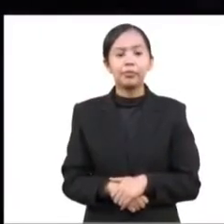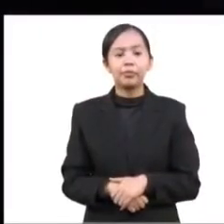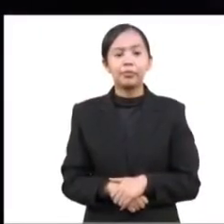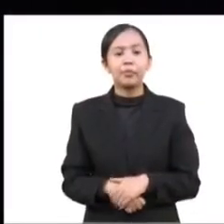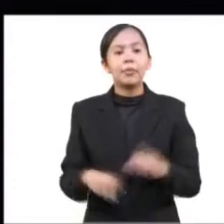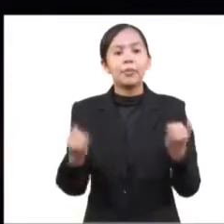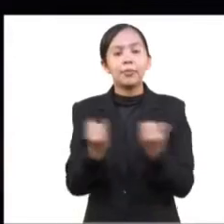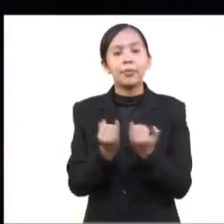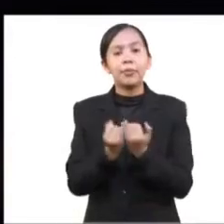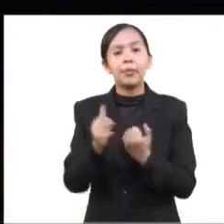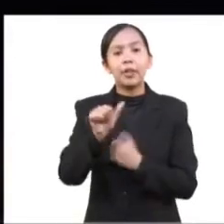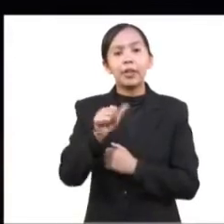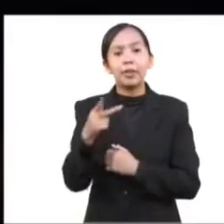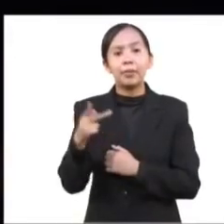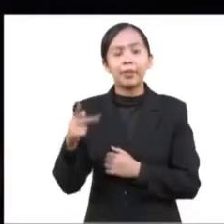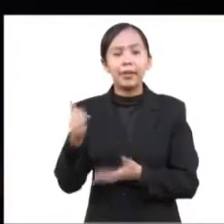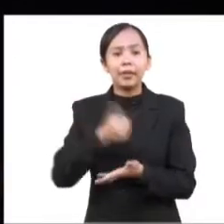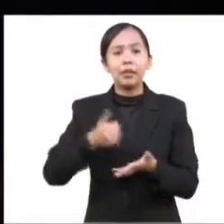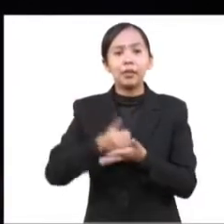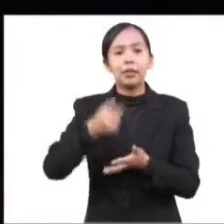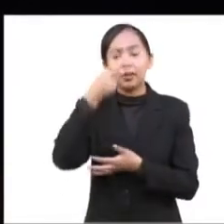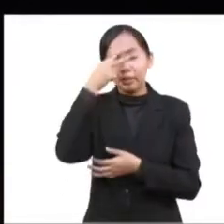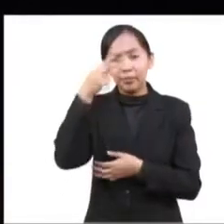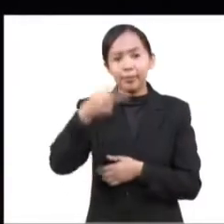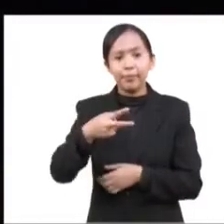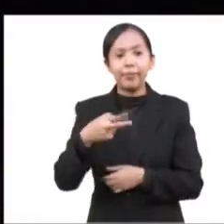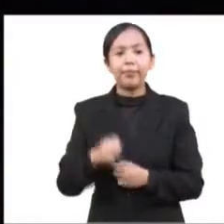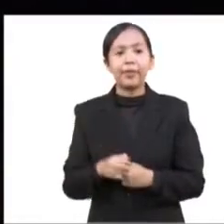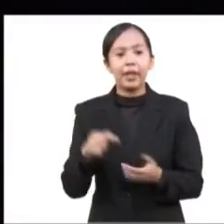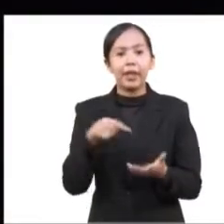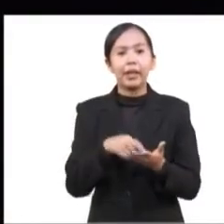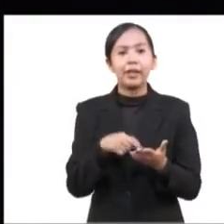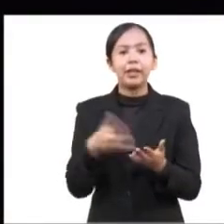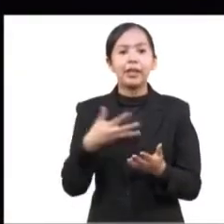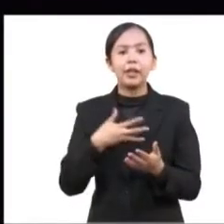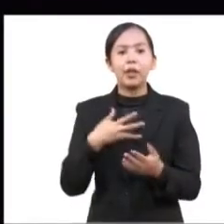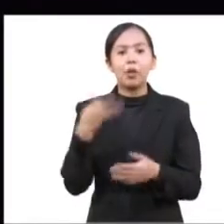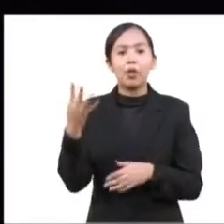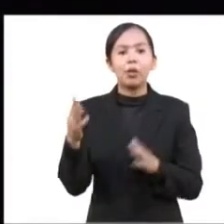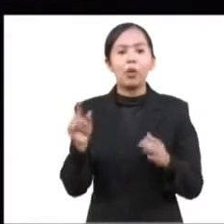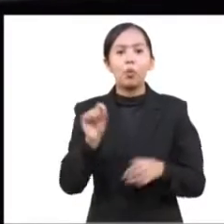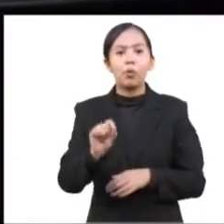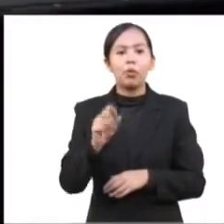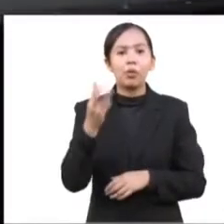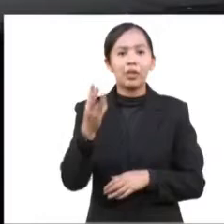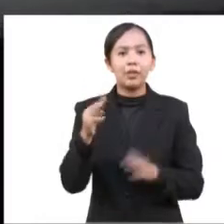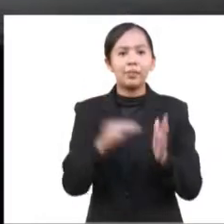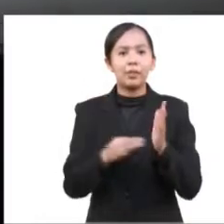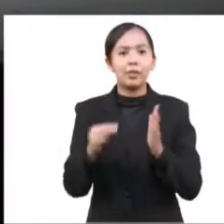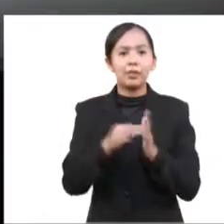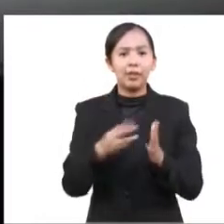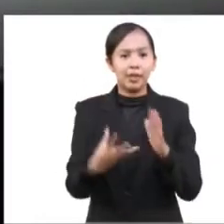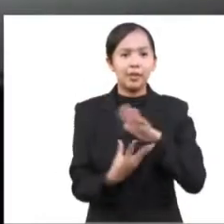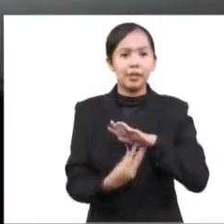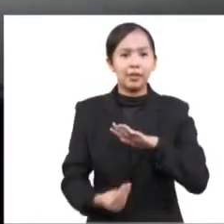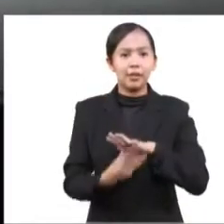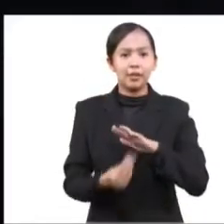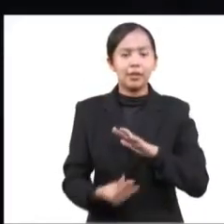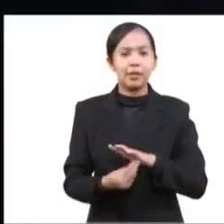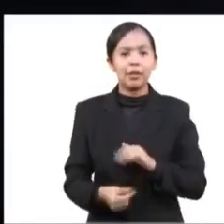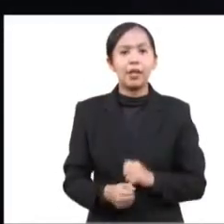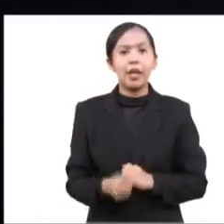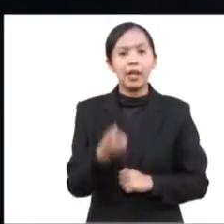Y la aplicación de la Ciudad de México que ya lleva 4.3 millones de descargas, que es una